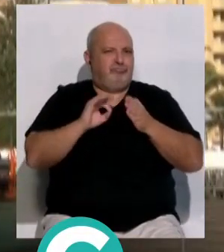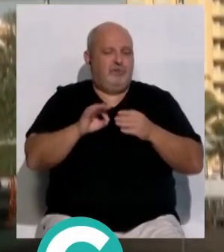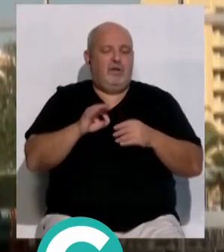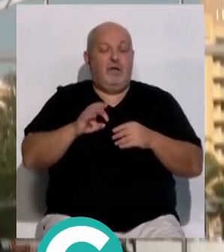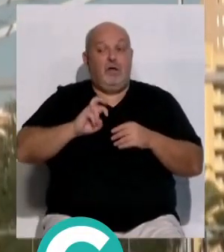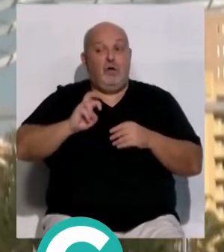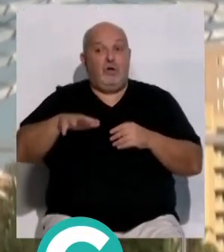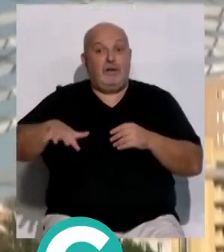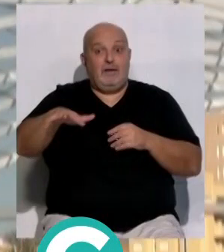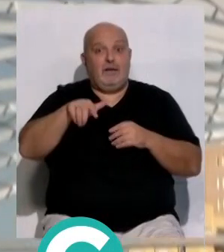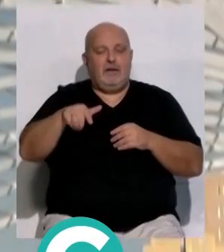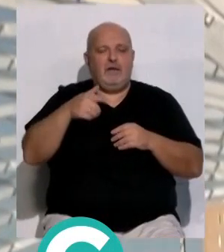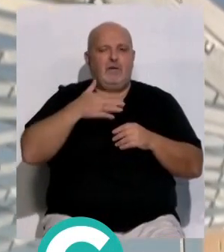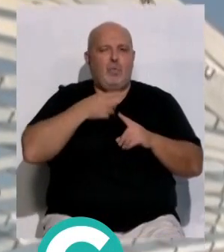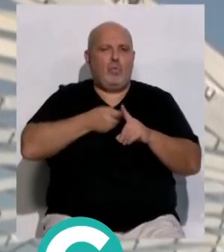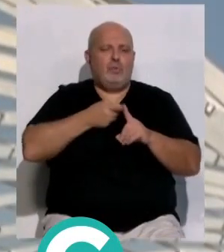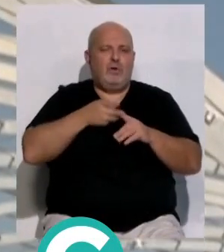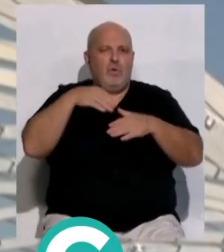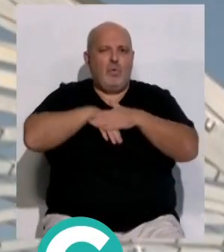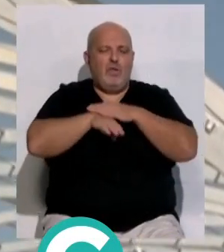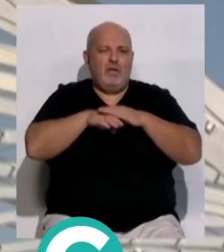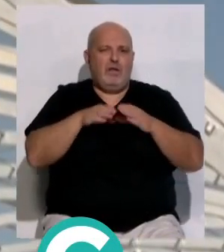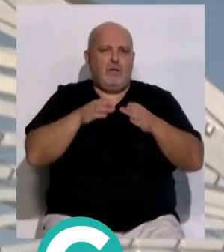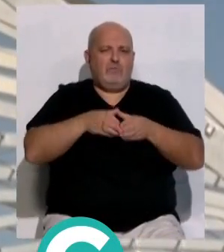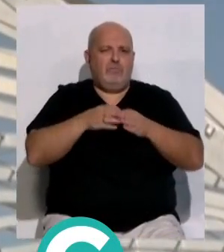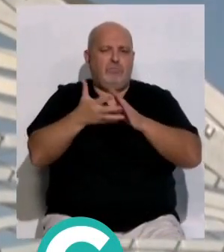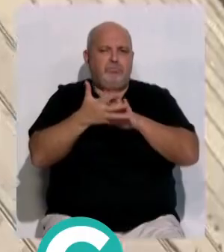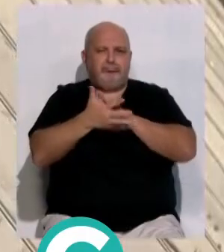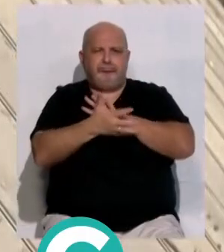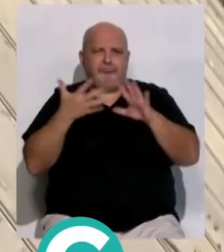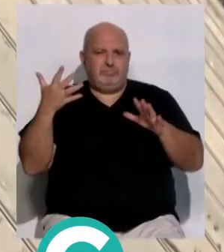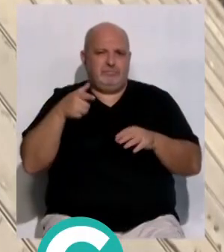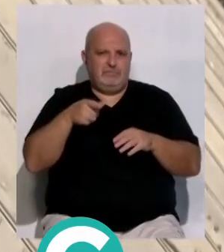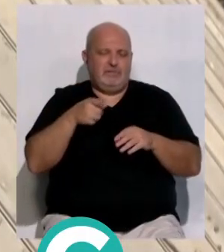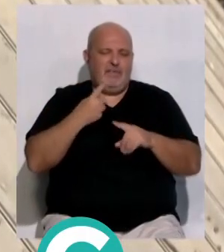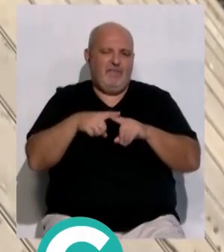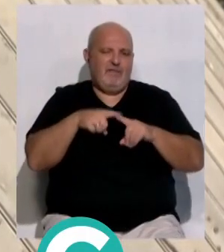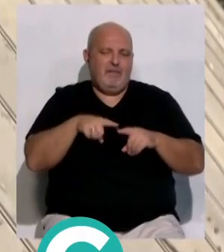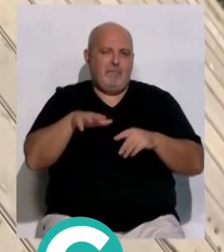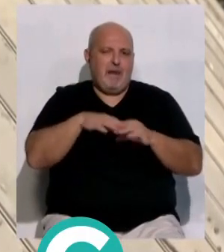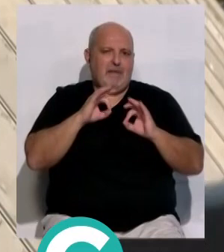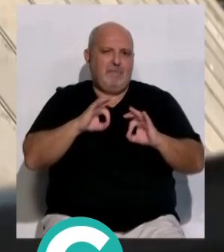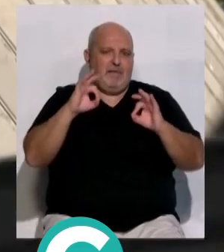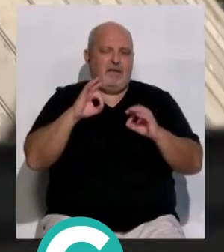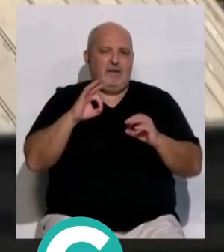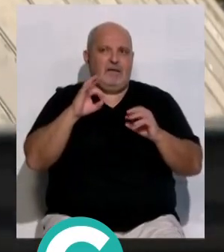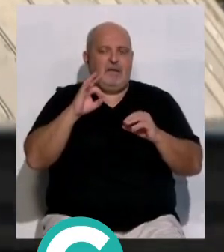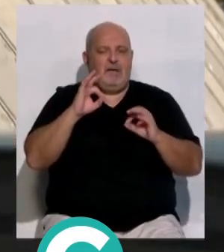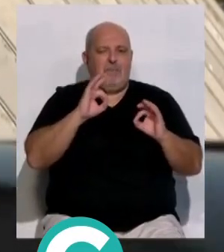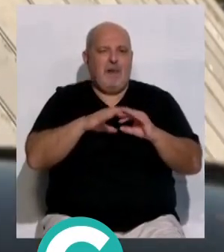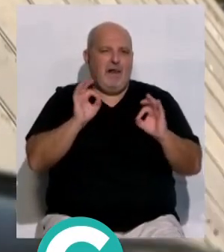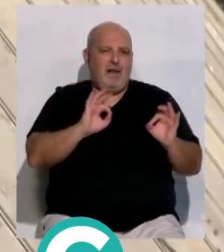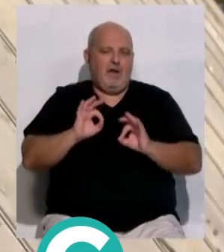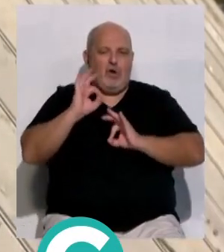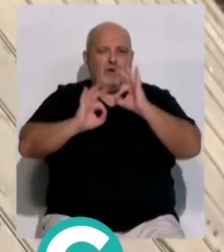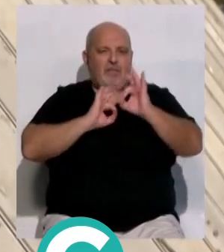portuario se ubicarán los boxes donde se guardarán estos catamaranes voladores y las distintas áreas que conforman el dispositivo